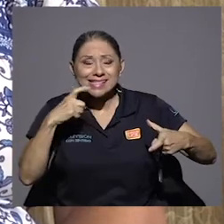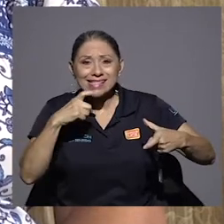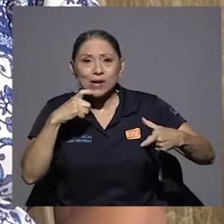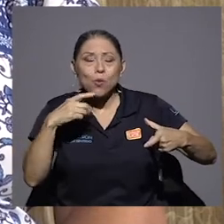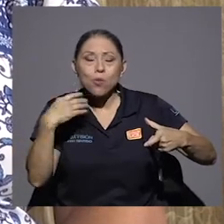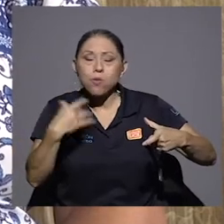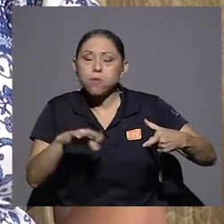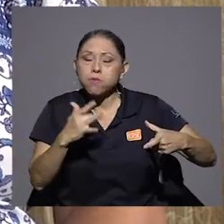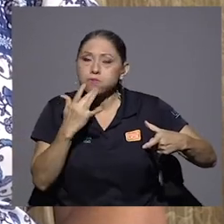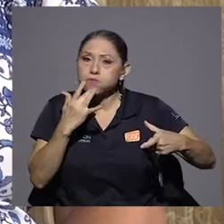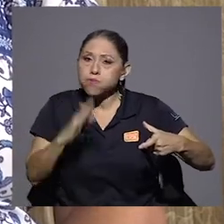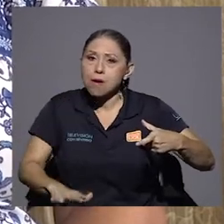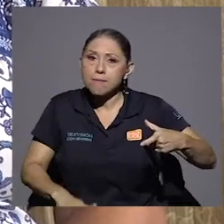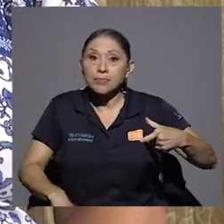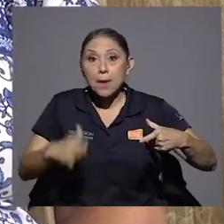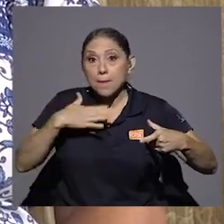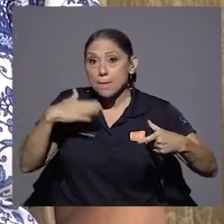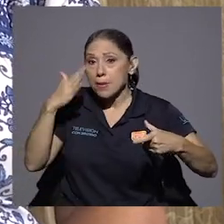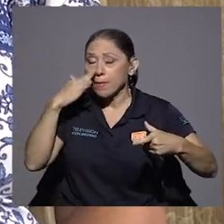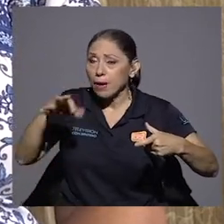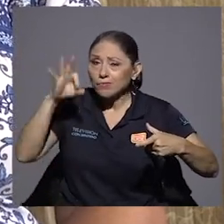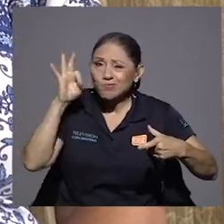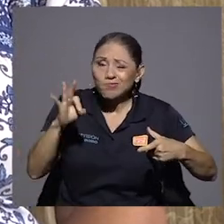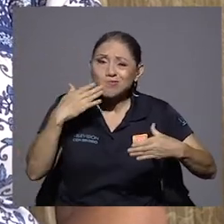muy buena dirigiendo en la cocina.